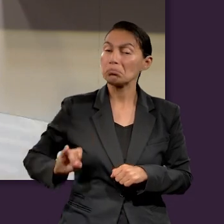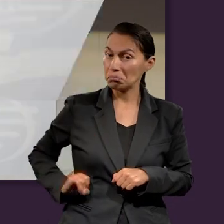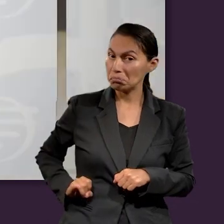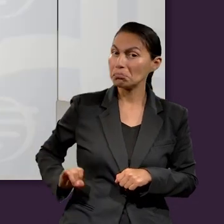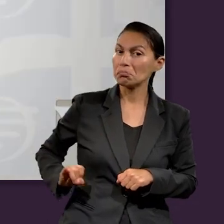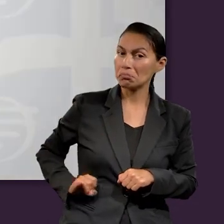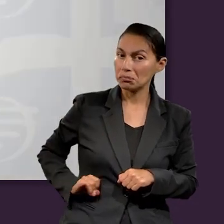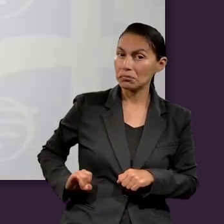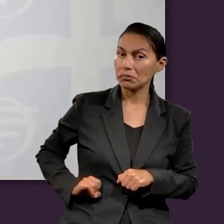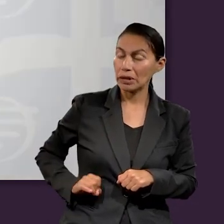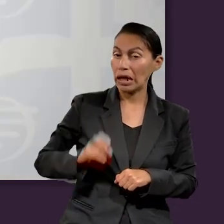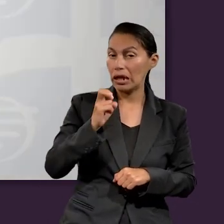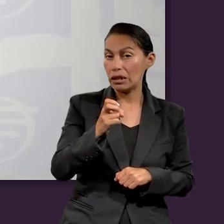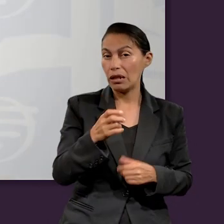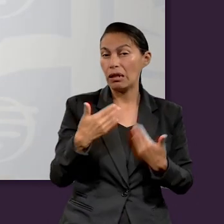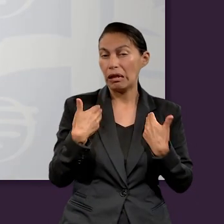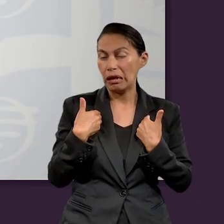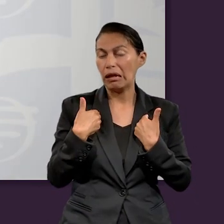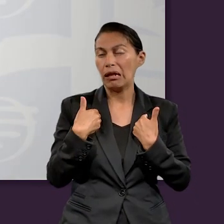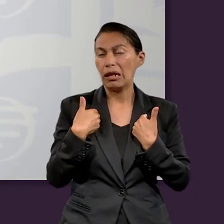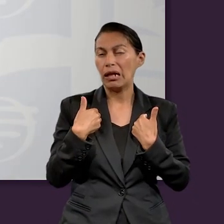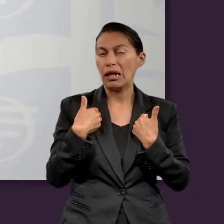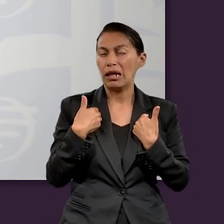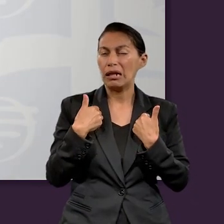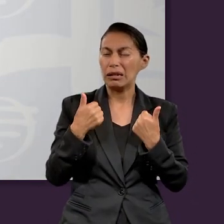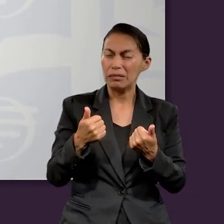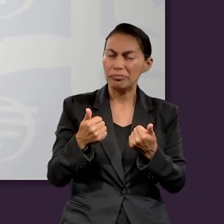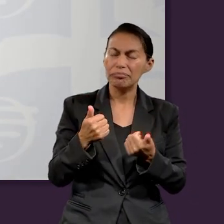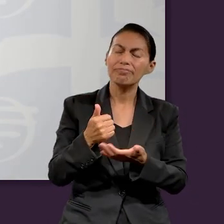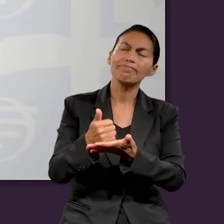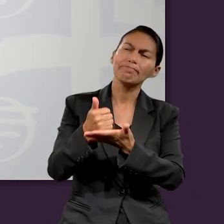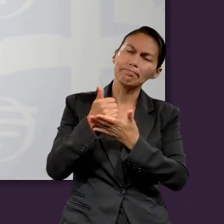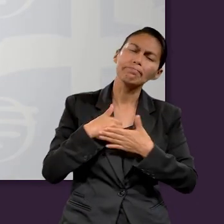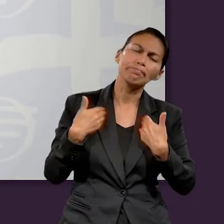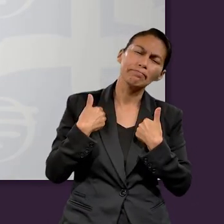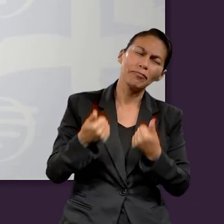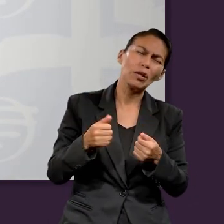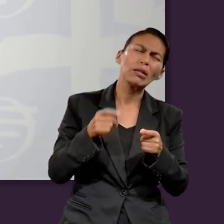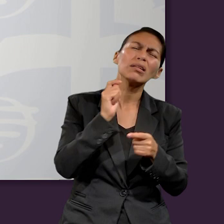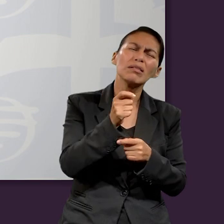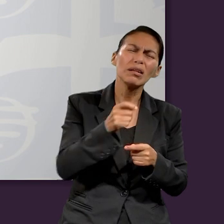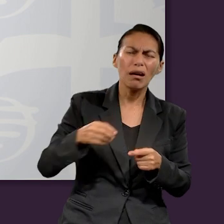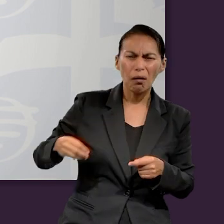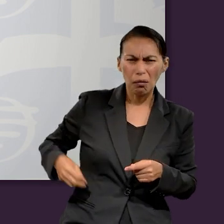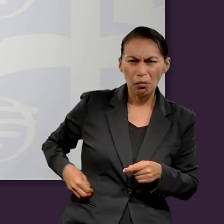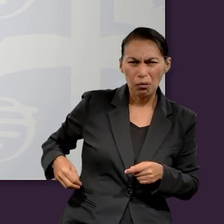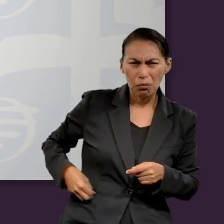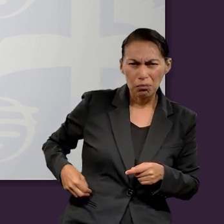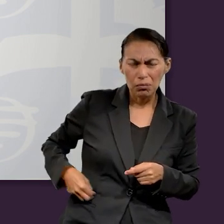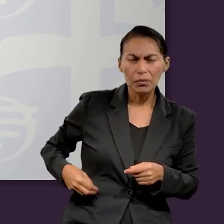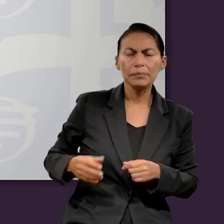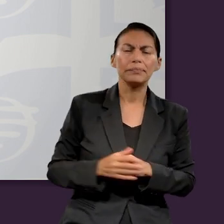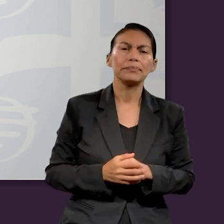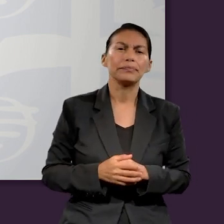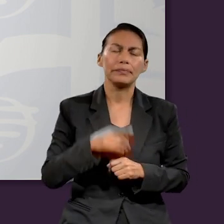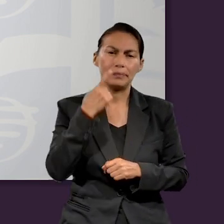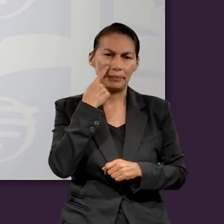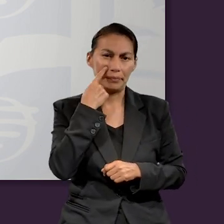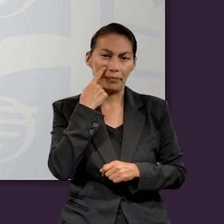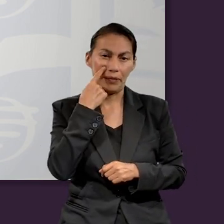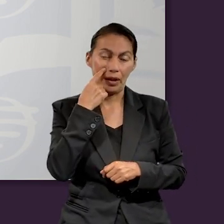para el experto, pues va a ser muy interesante porque nos va a ayudar a entender ese punto de culpabilidad.